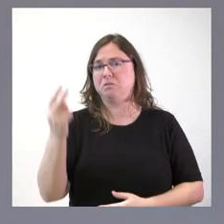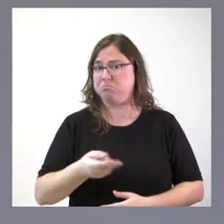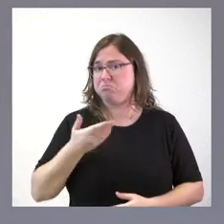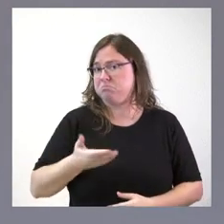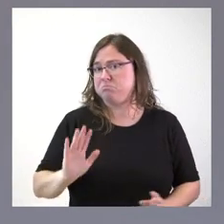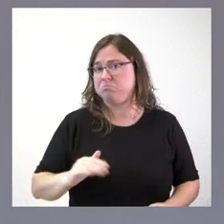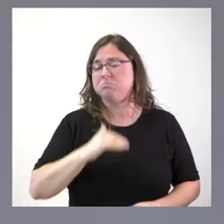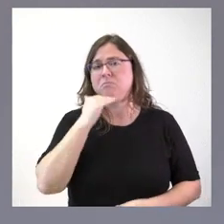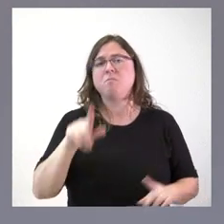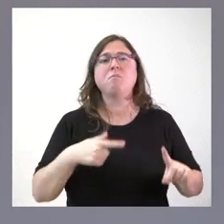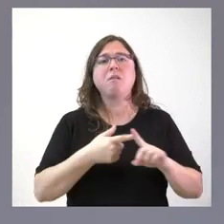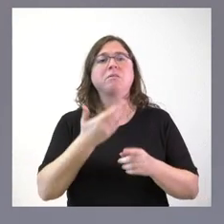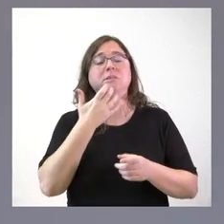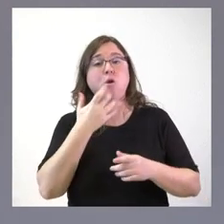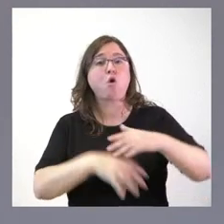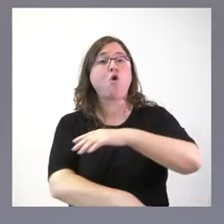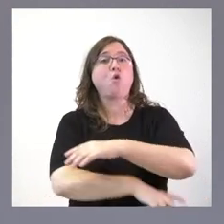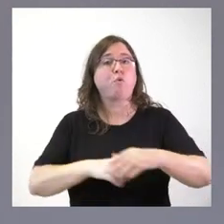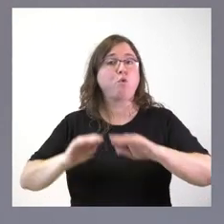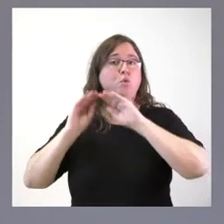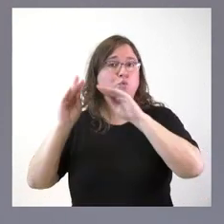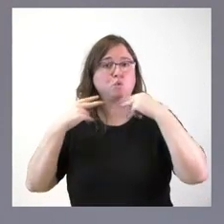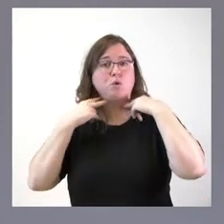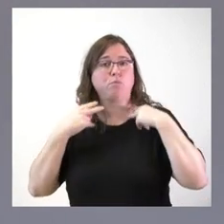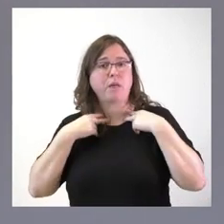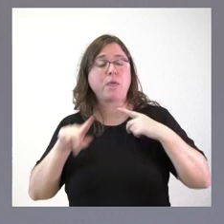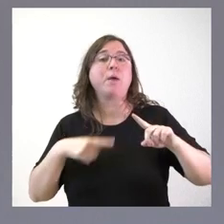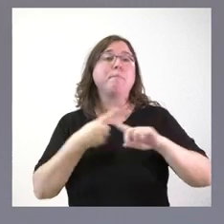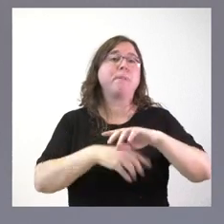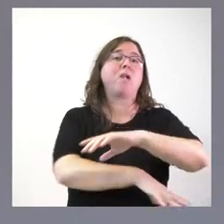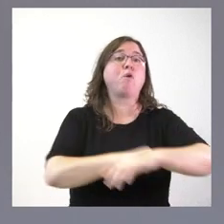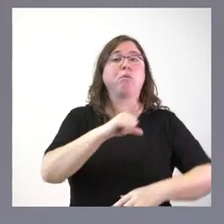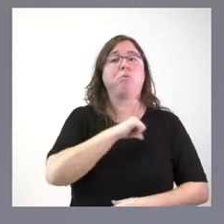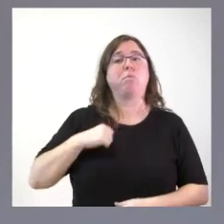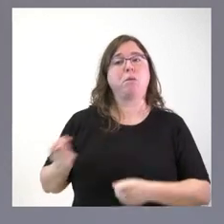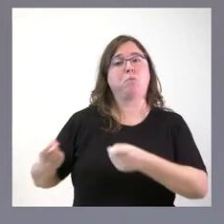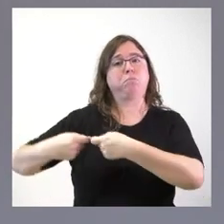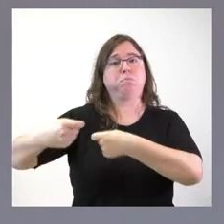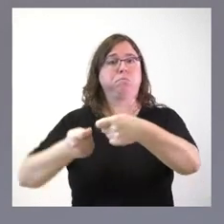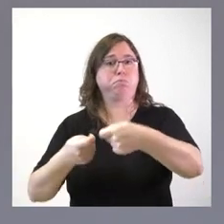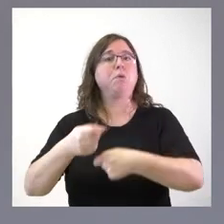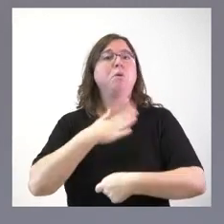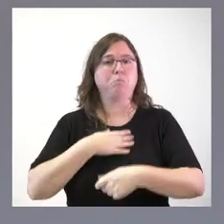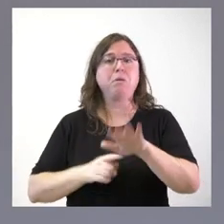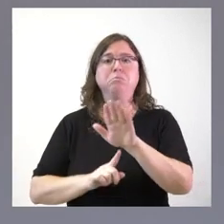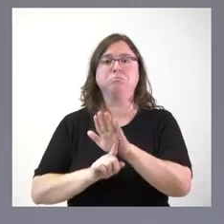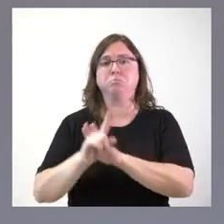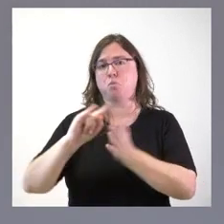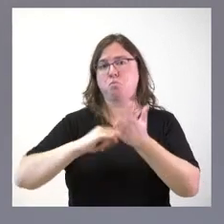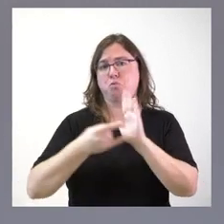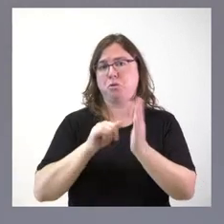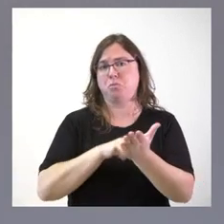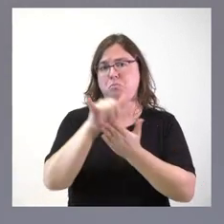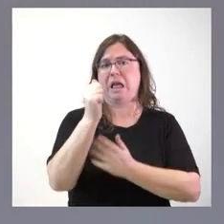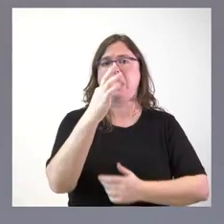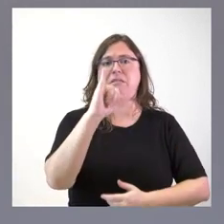que, junto con los fondos de la propia Diputación, más los fondos privados que se puedan incorporar, podrían permitir el desarrollo del proyecto. En la